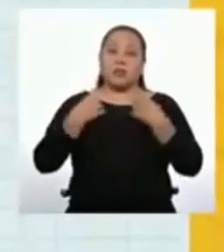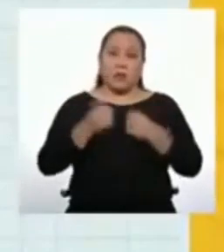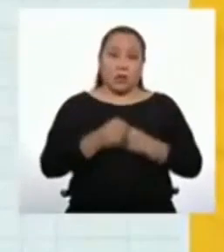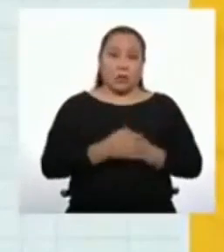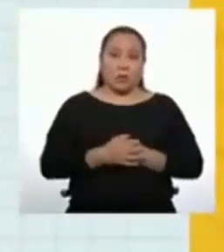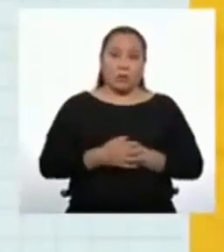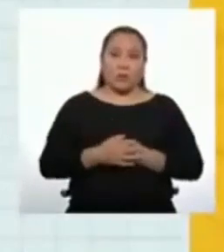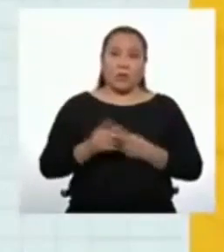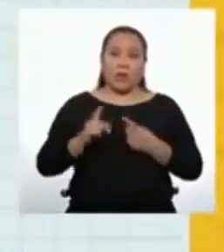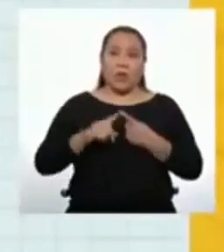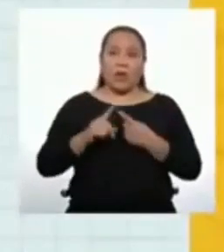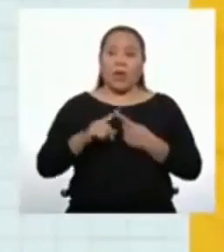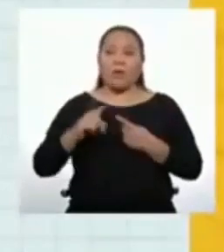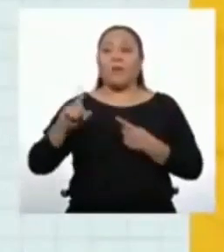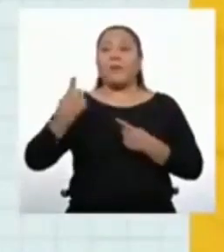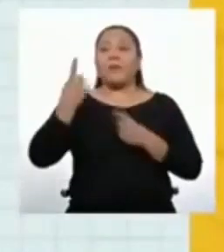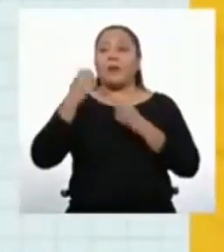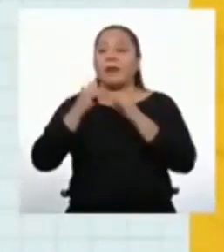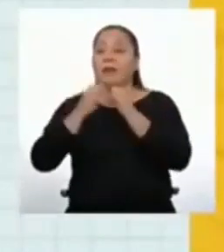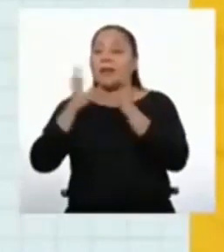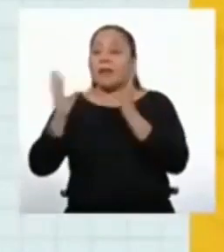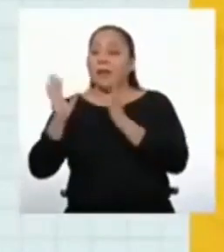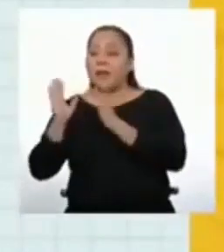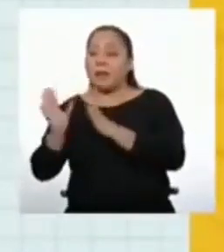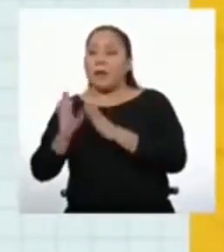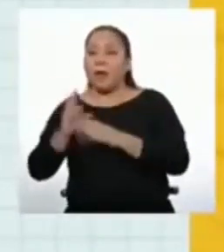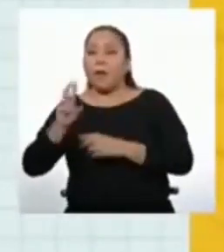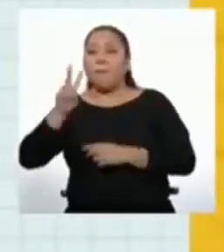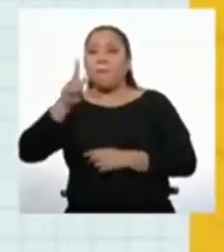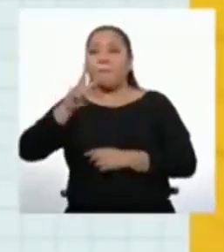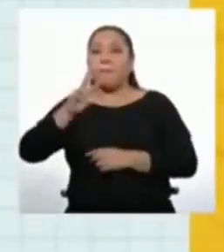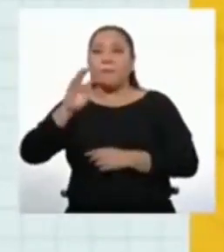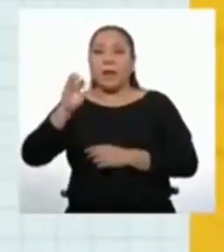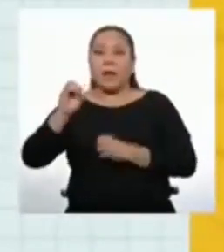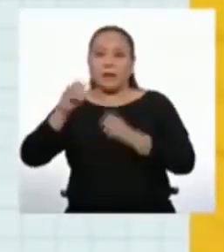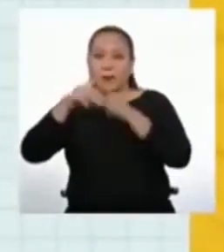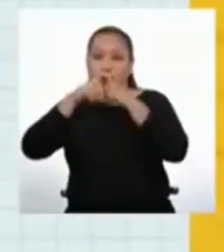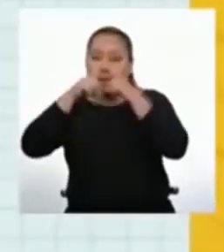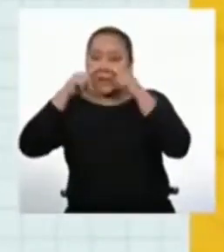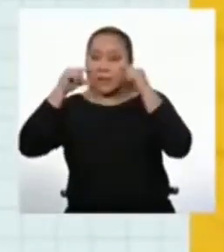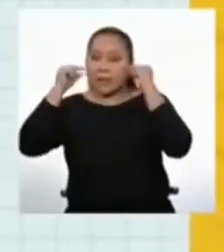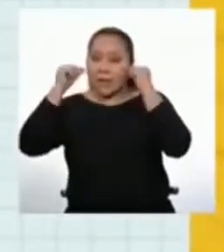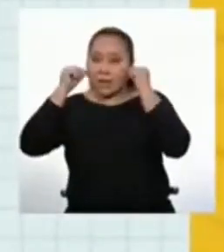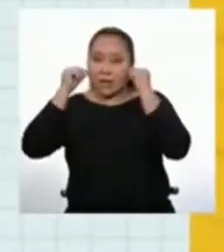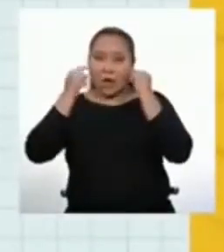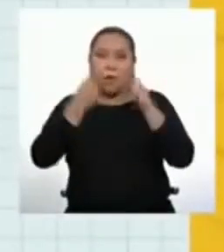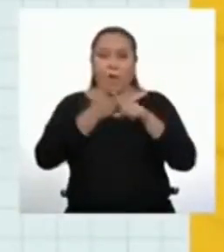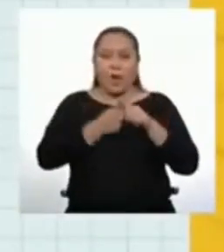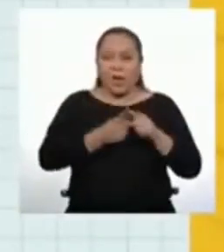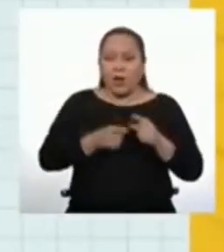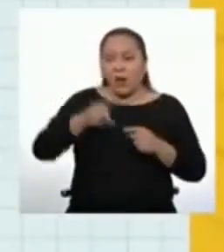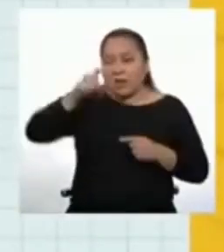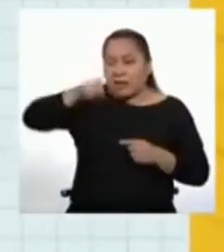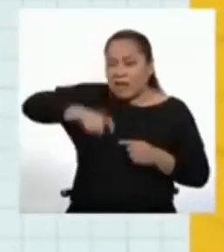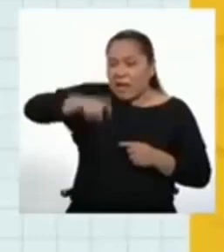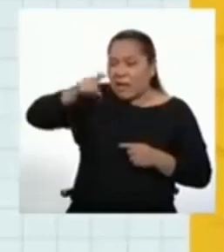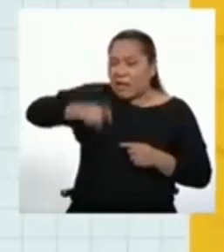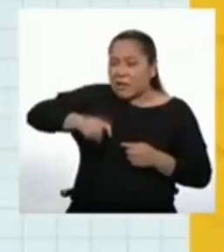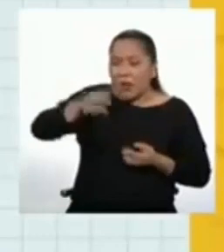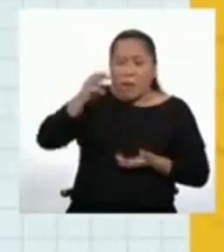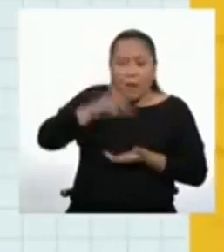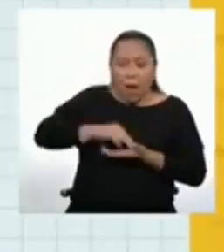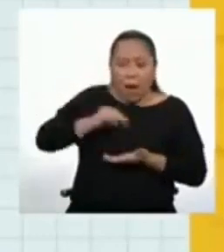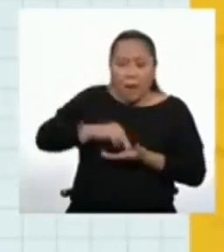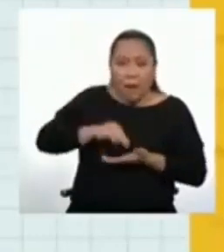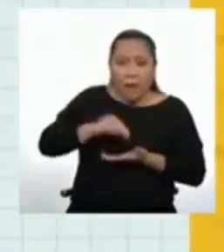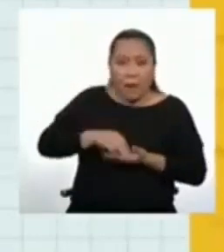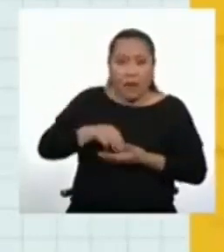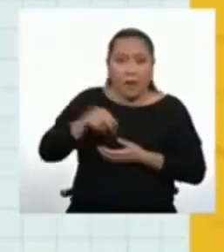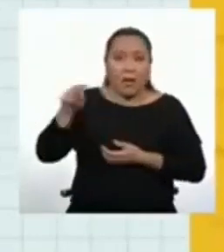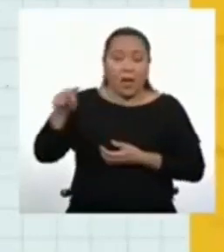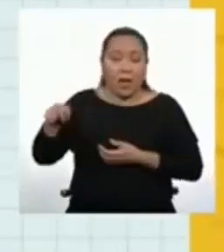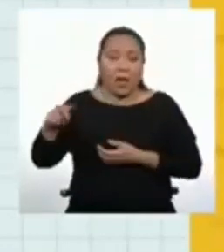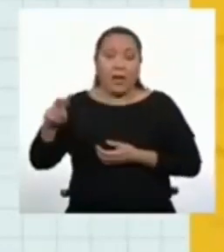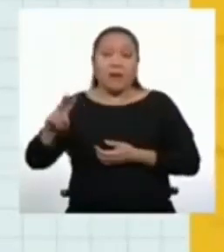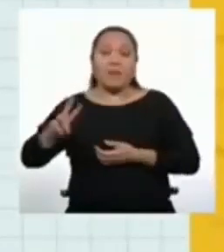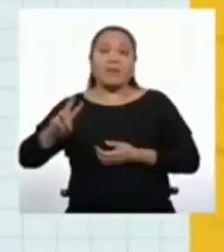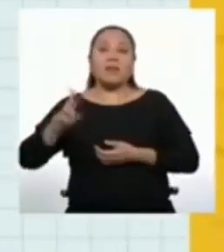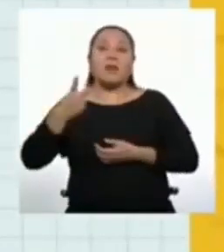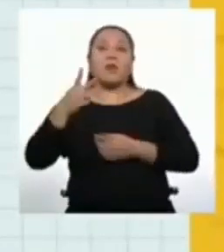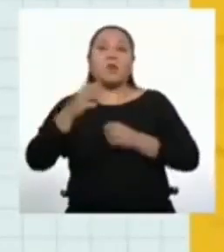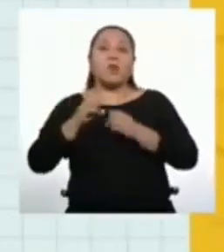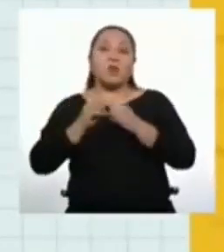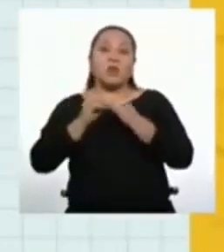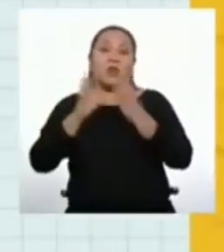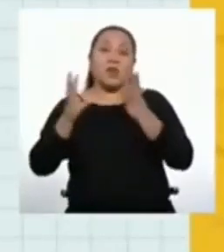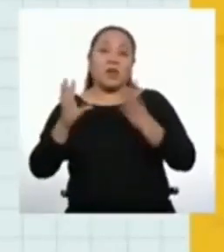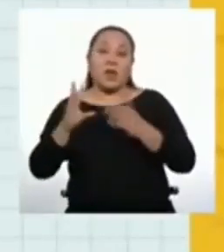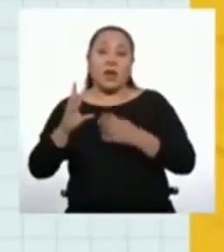El primer día, confeccionaron 20 mascarillas, pero como la demanda no deja de subir, han decidido que a partir de esta